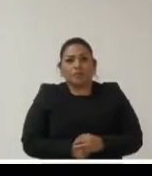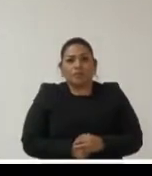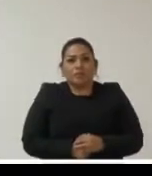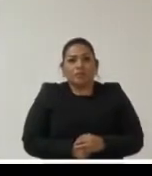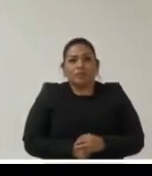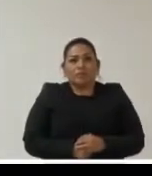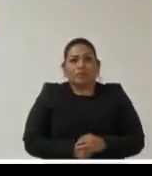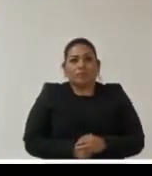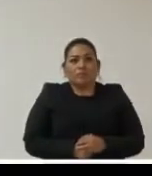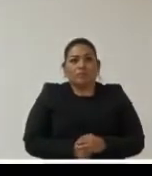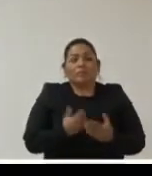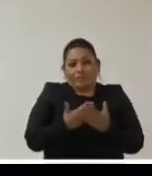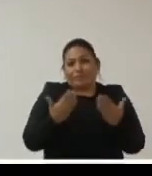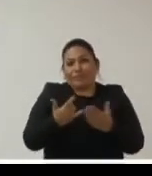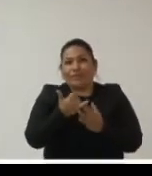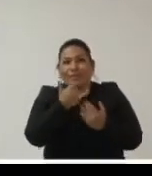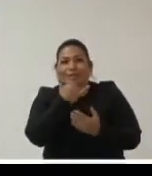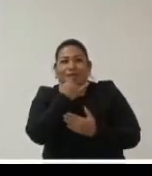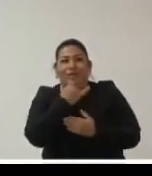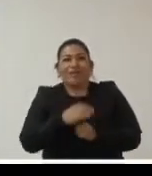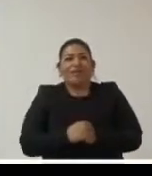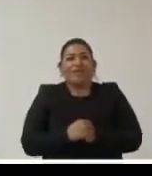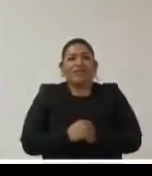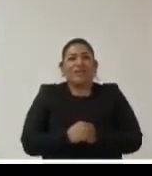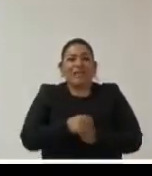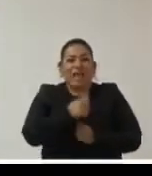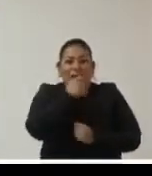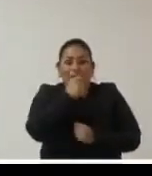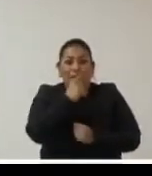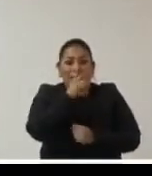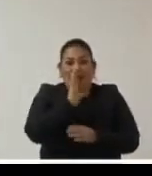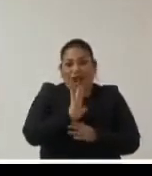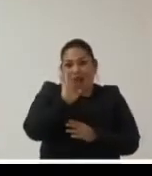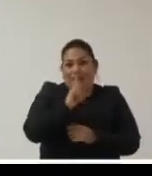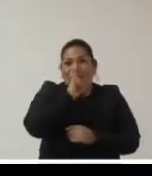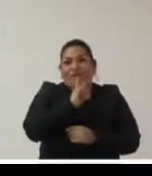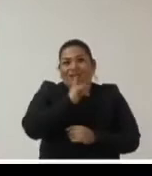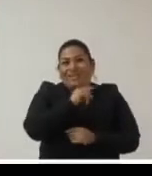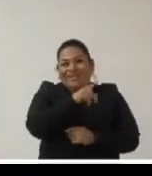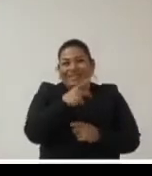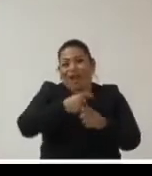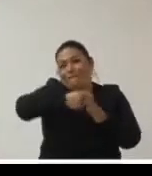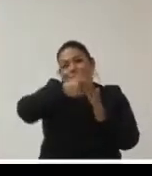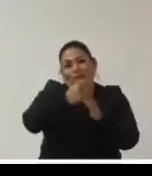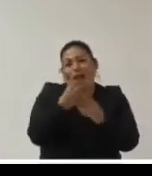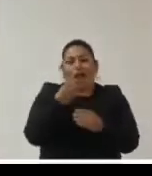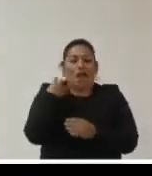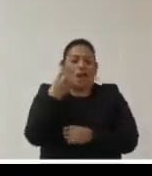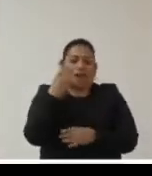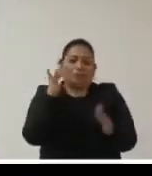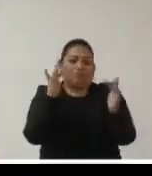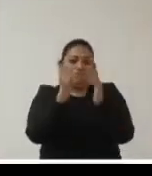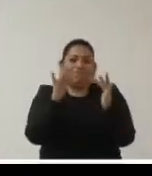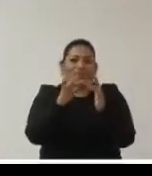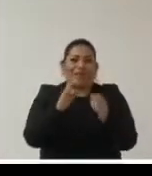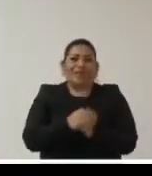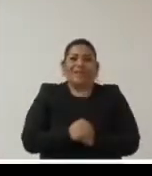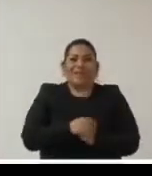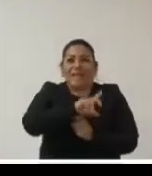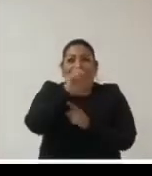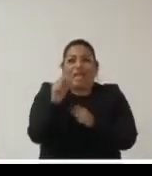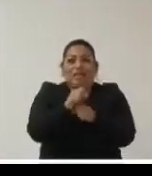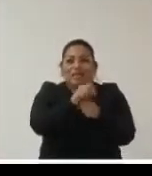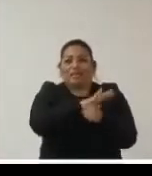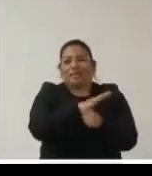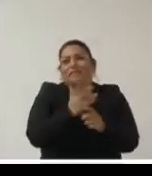ahora ahora perdonad que estaba silenciada parece mentira como si fuera la primera vez ¿verdad? una conferencia online después de la